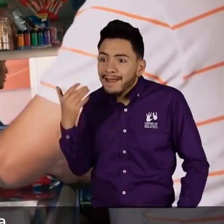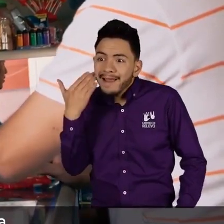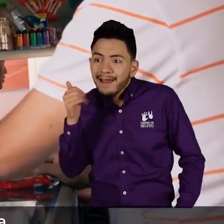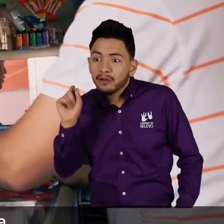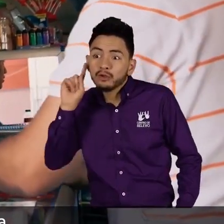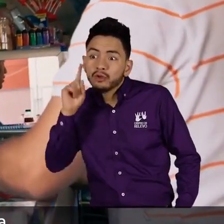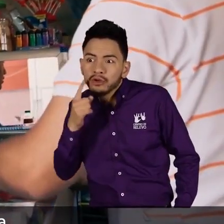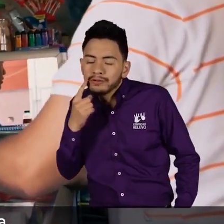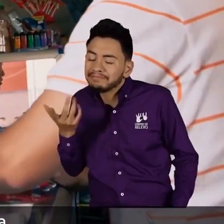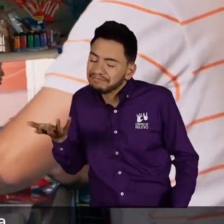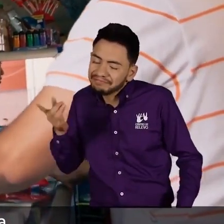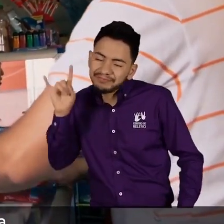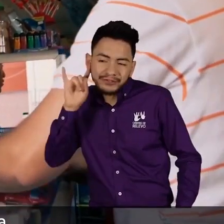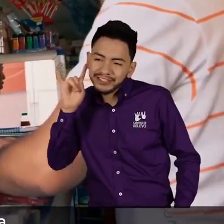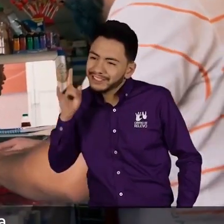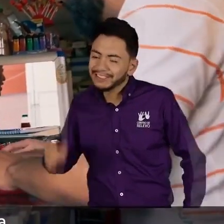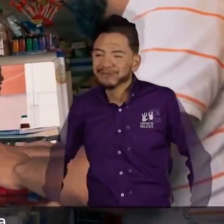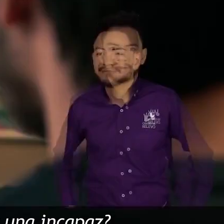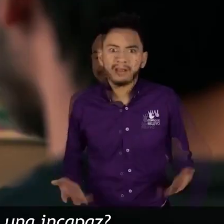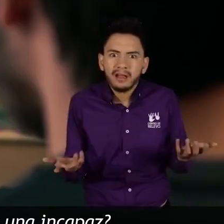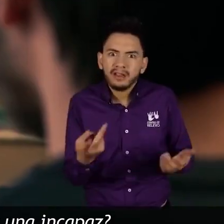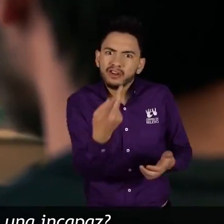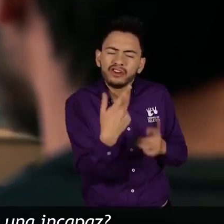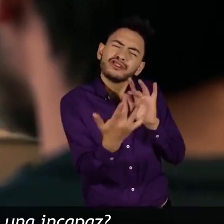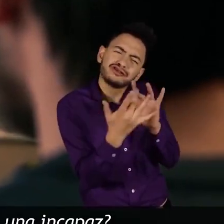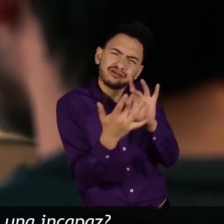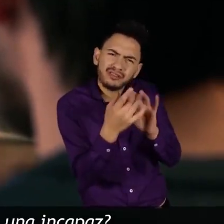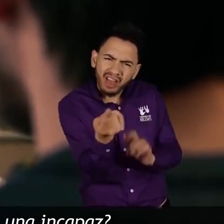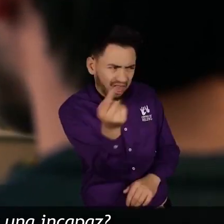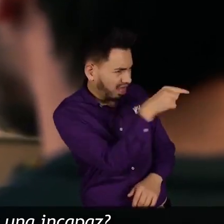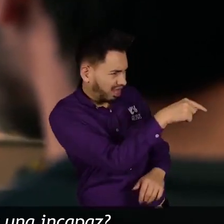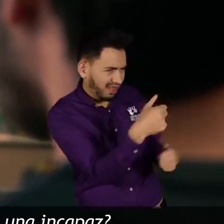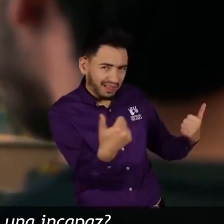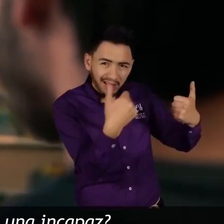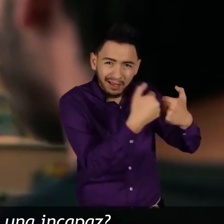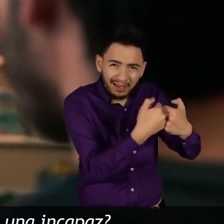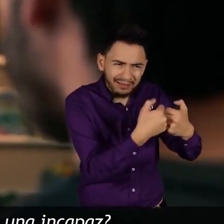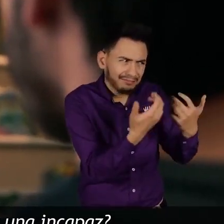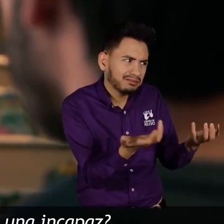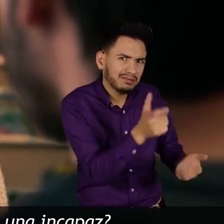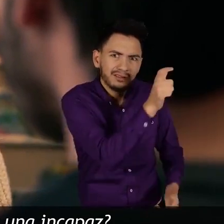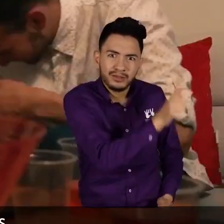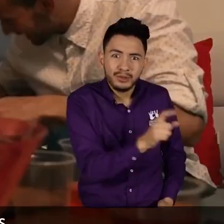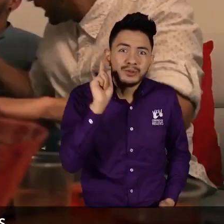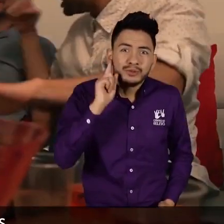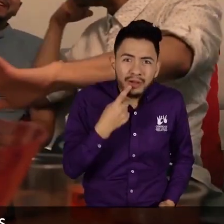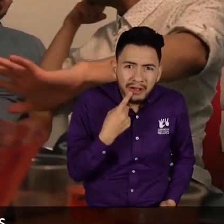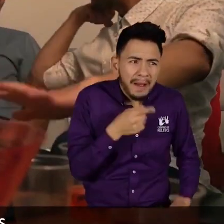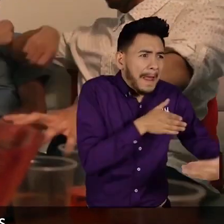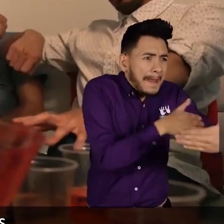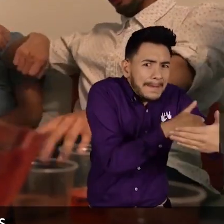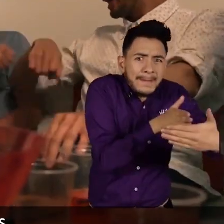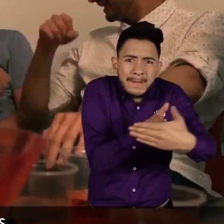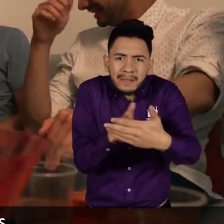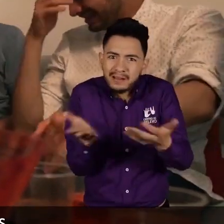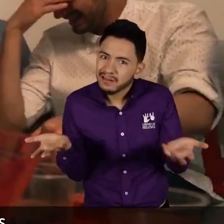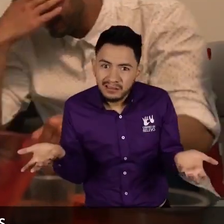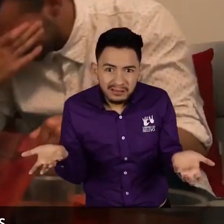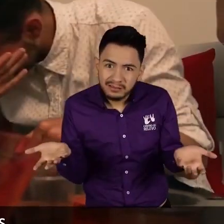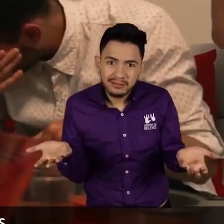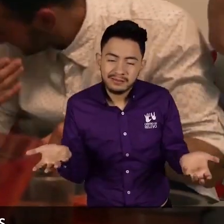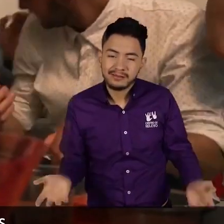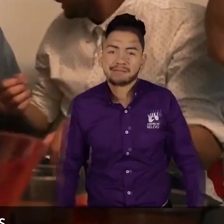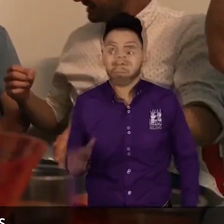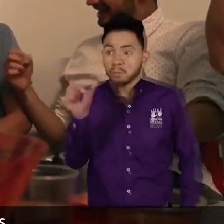Esa niña es sorda, no escucha ¿Sorda? ¿Y ahora me cambias por una sorda por no incapaz? Sordomudos, no